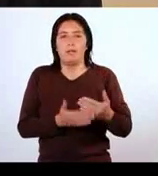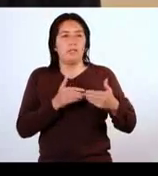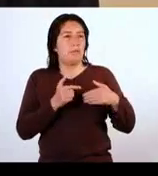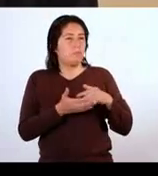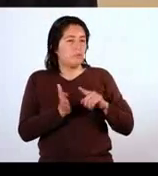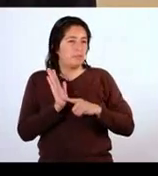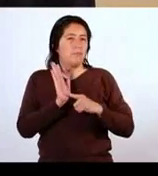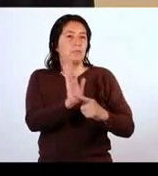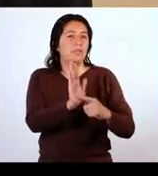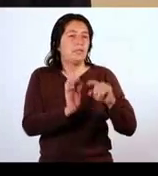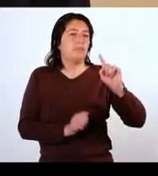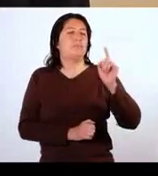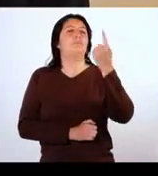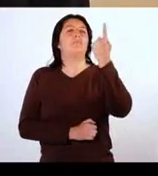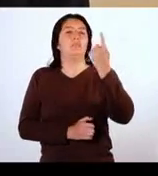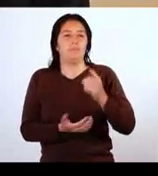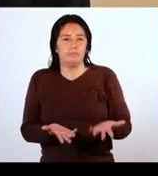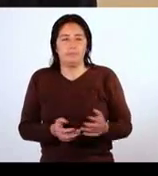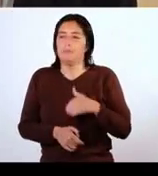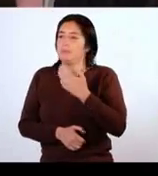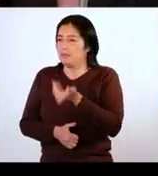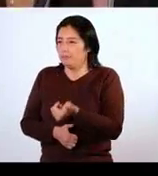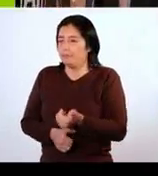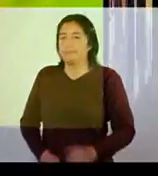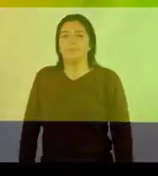presentar esta primera nota. Adelante.